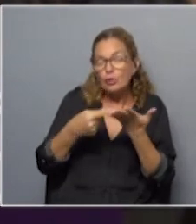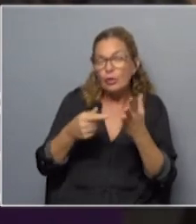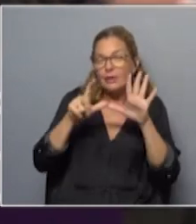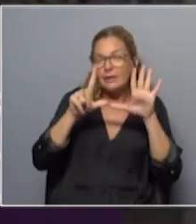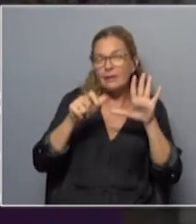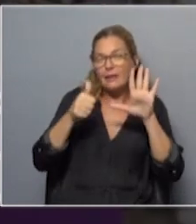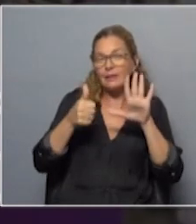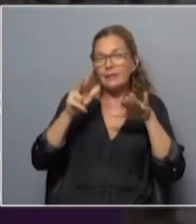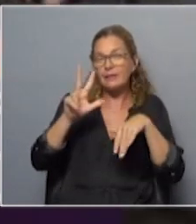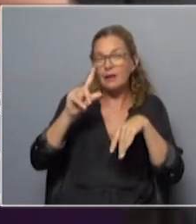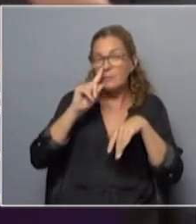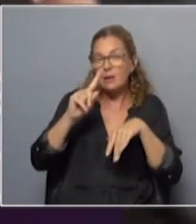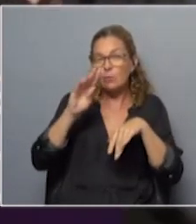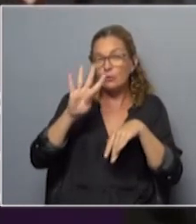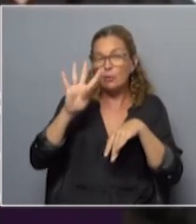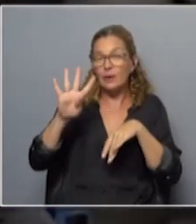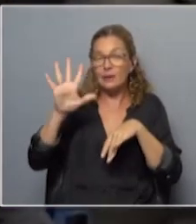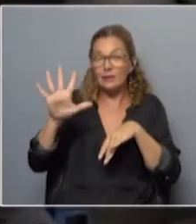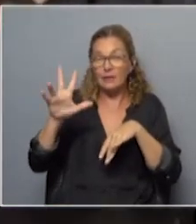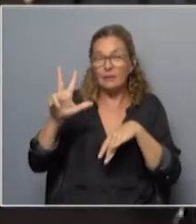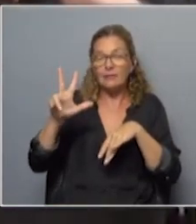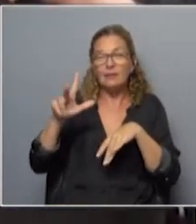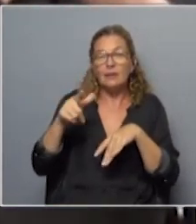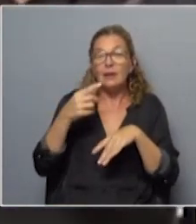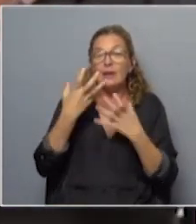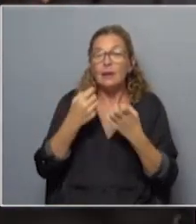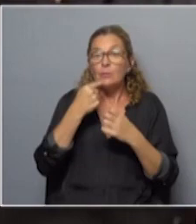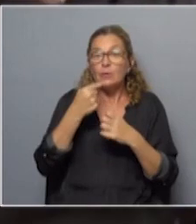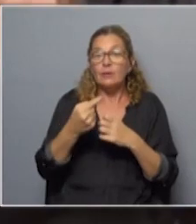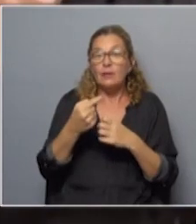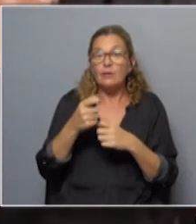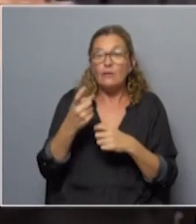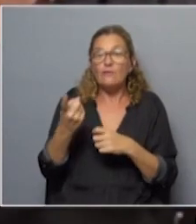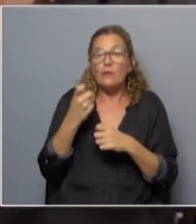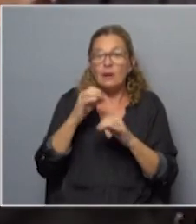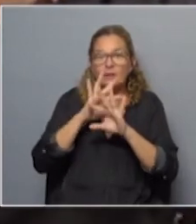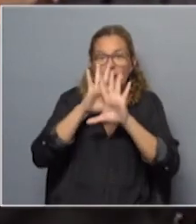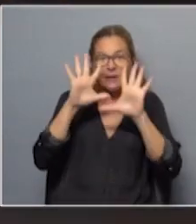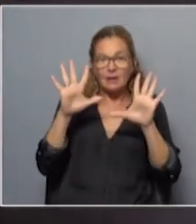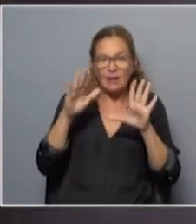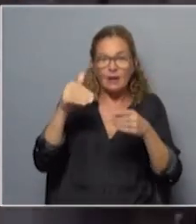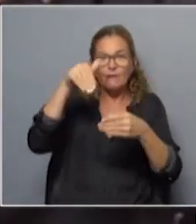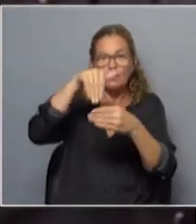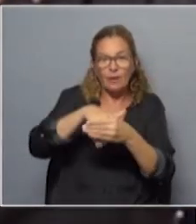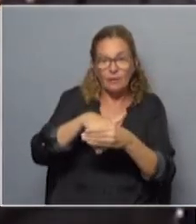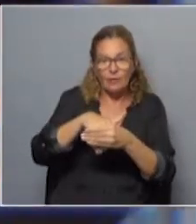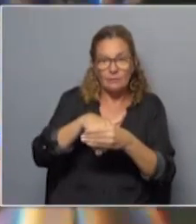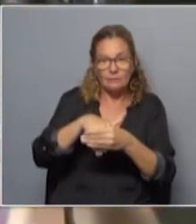.443 firmas. Queremos decir bien fuerte y bien claro que habrá referéndum.